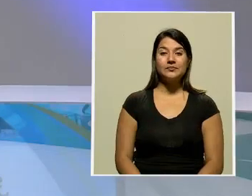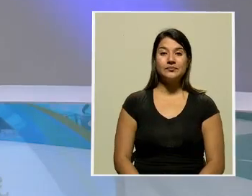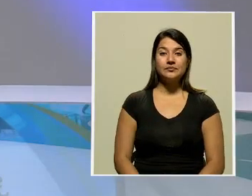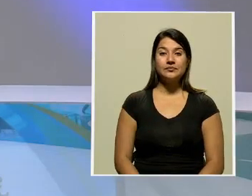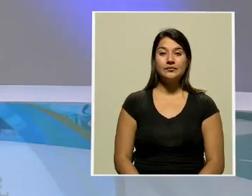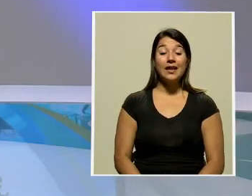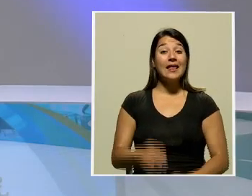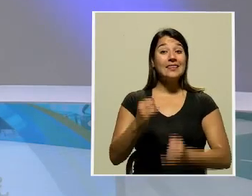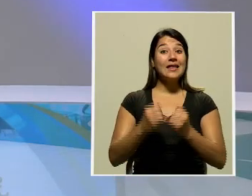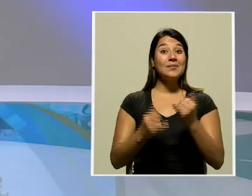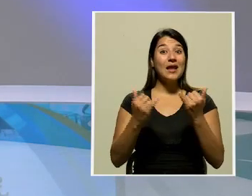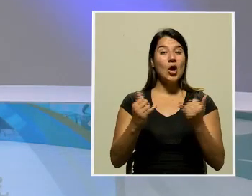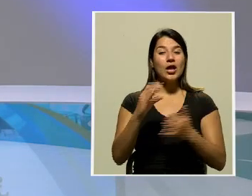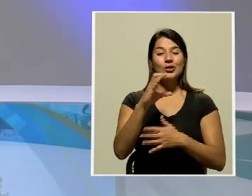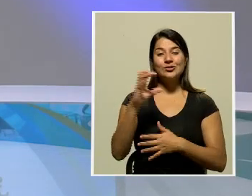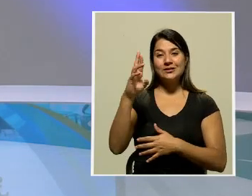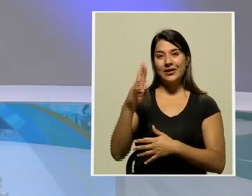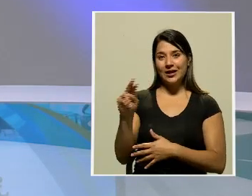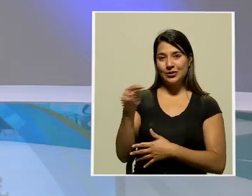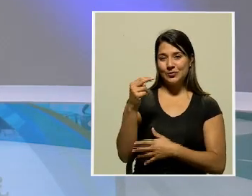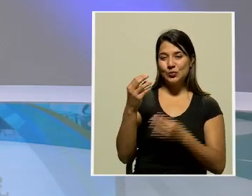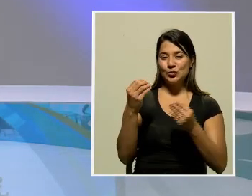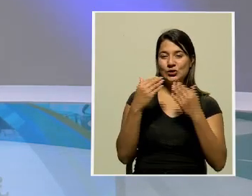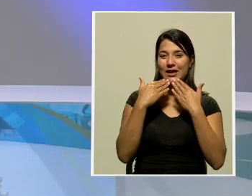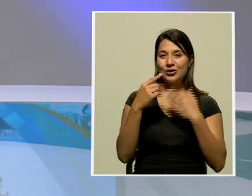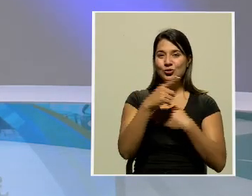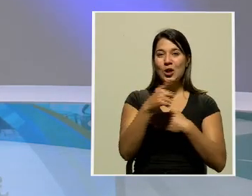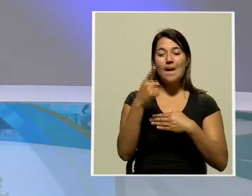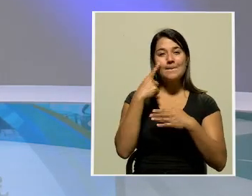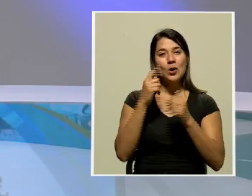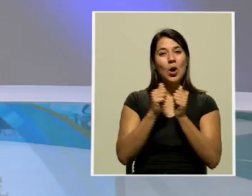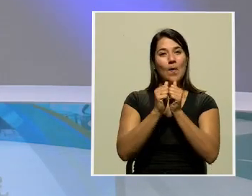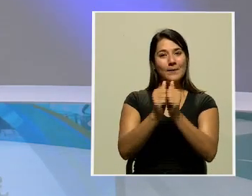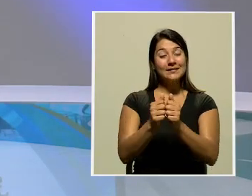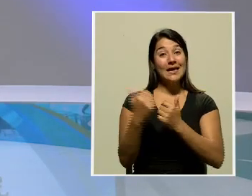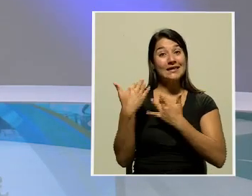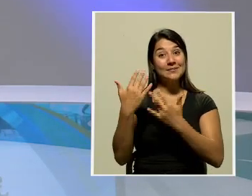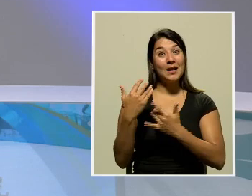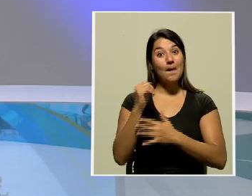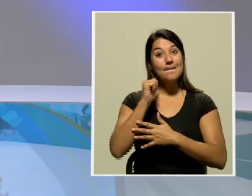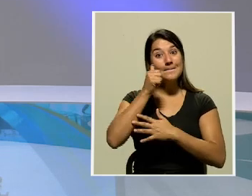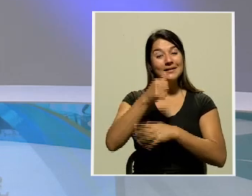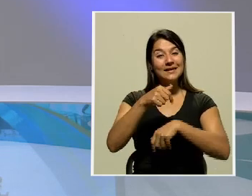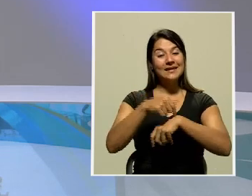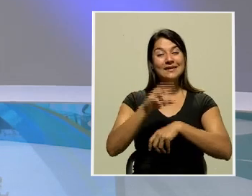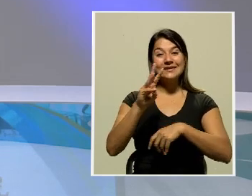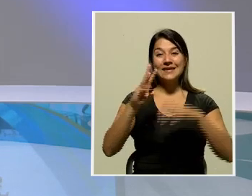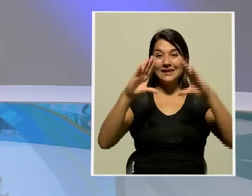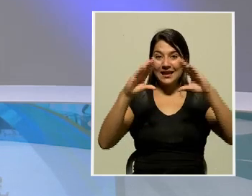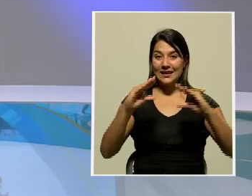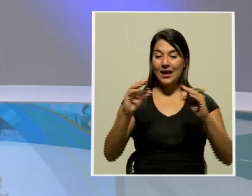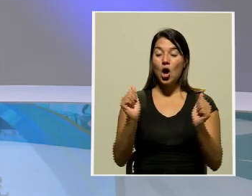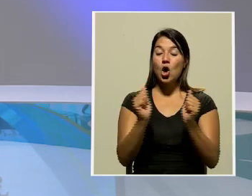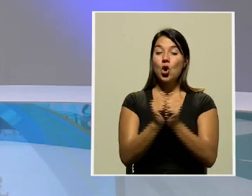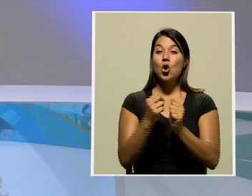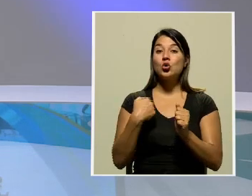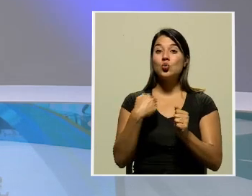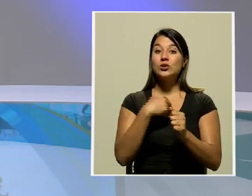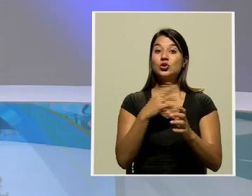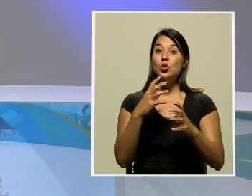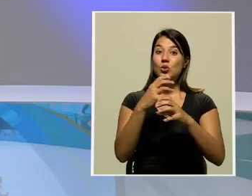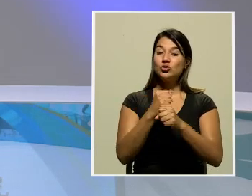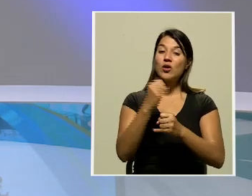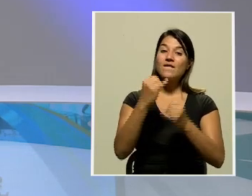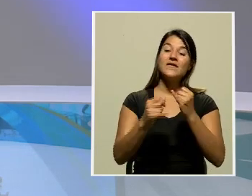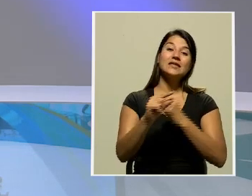Y hasta aquí la presente edición de Costa Rica Noticias. Muchas gracias por habernos acompañado. Lo esperamos mañana a las 6 de la tarde con nuestro resumen